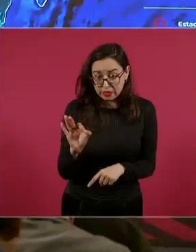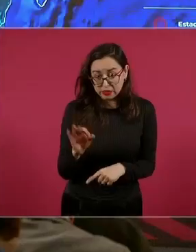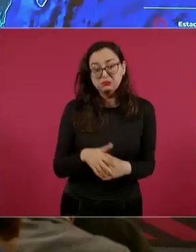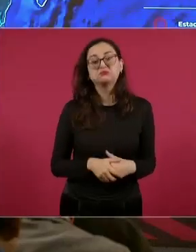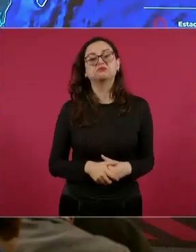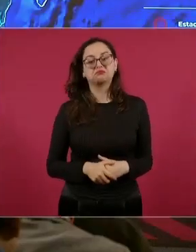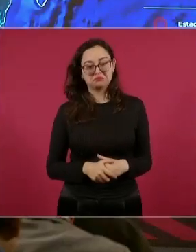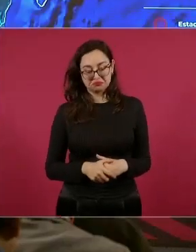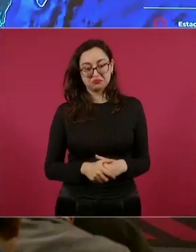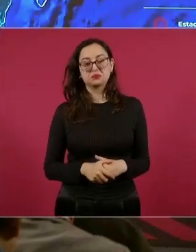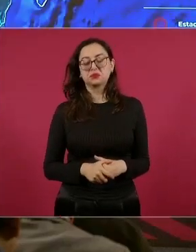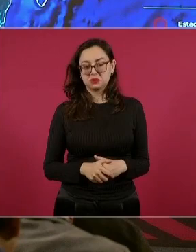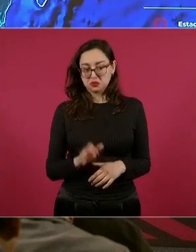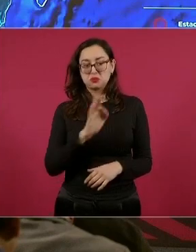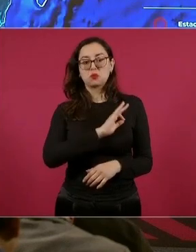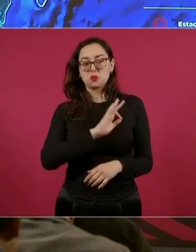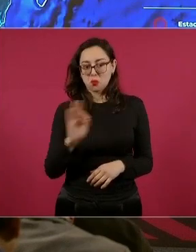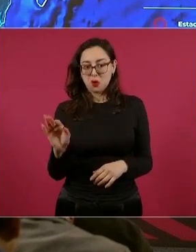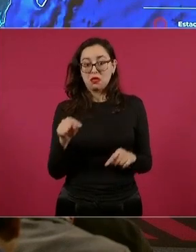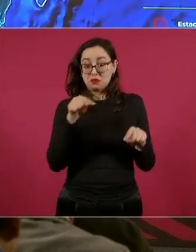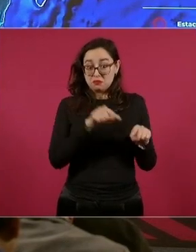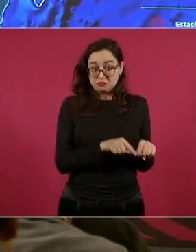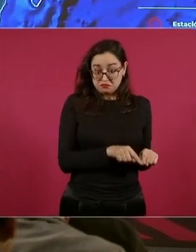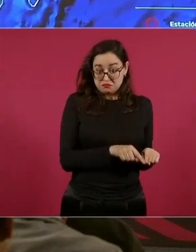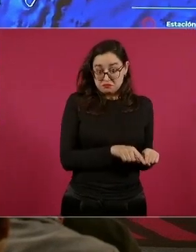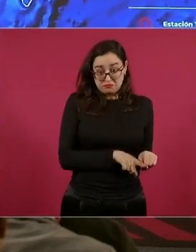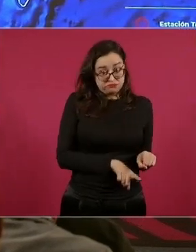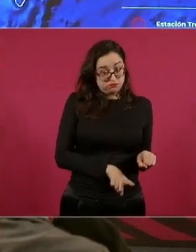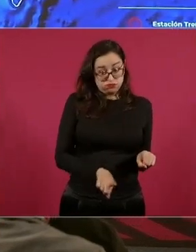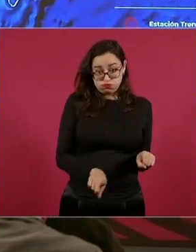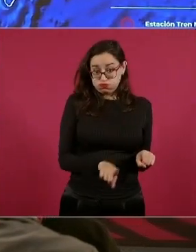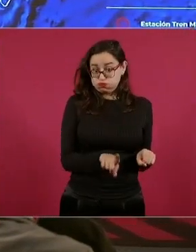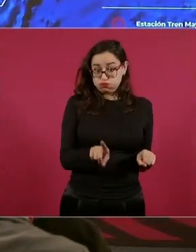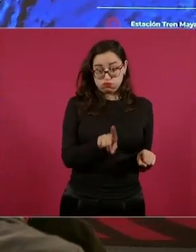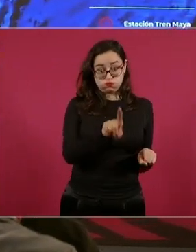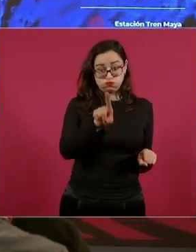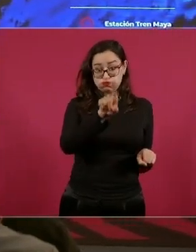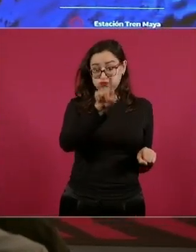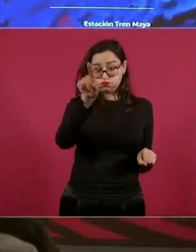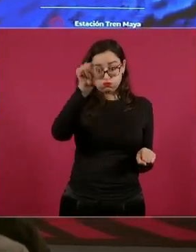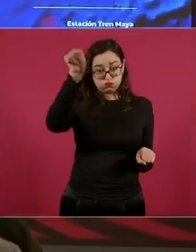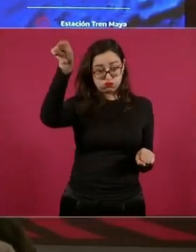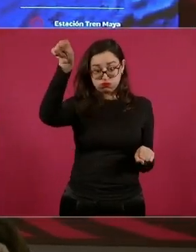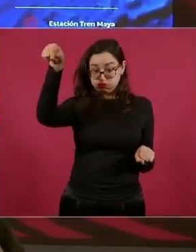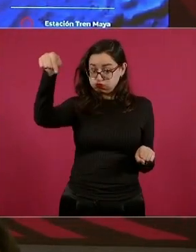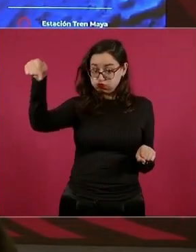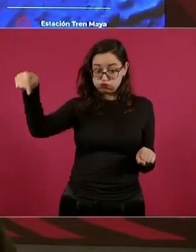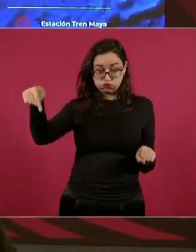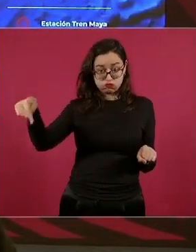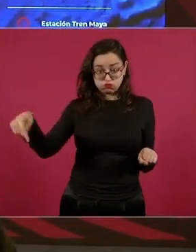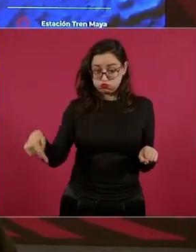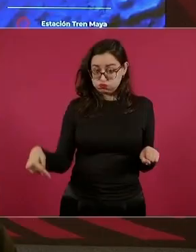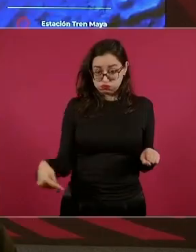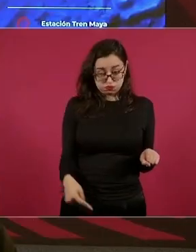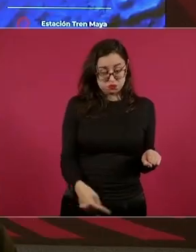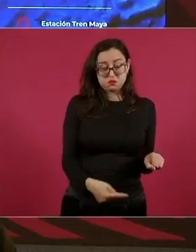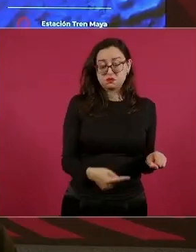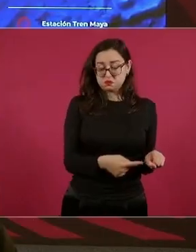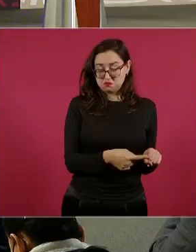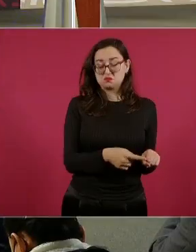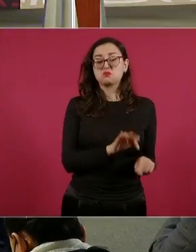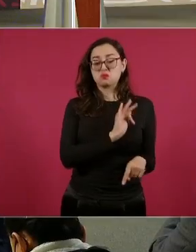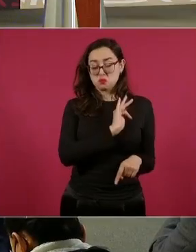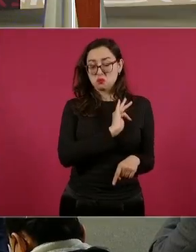desde Palenque a Cancún y de Cancún de Nuevo Escárcega,